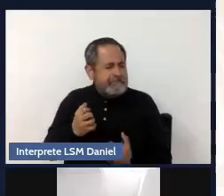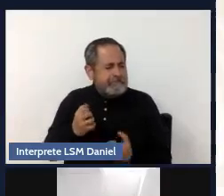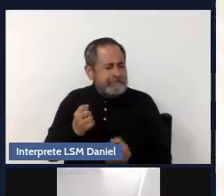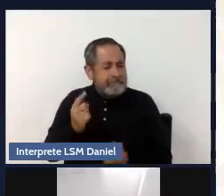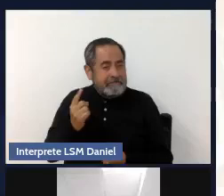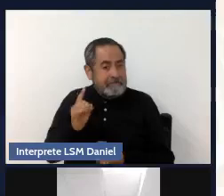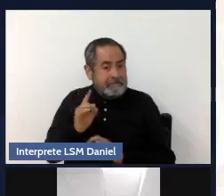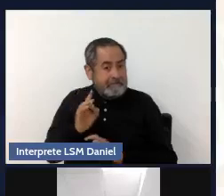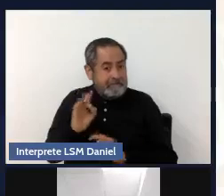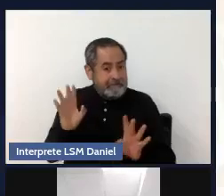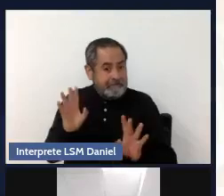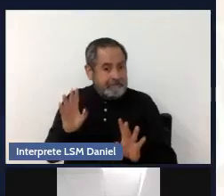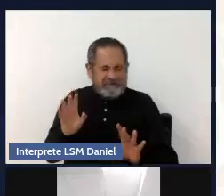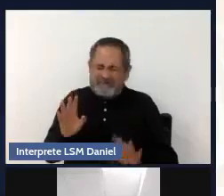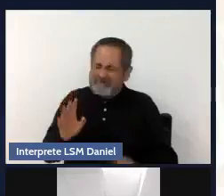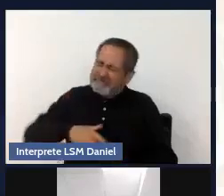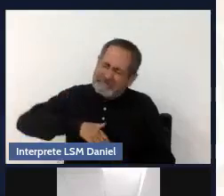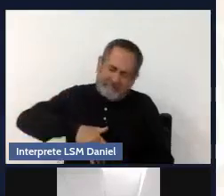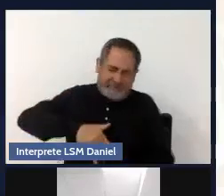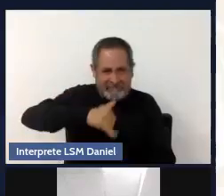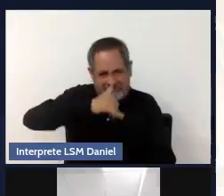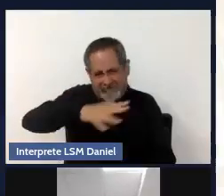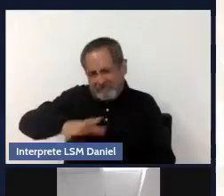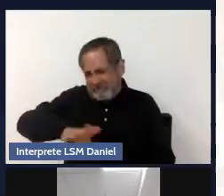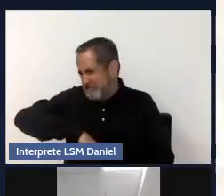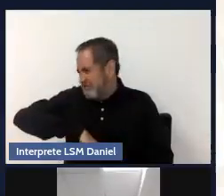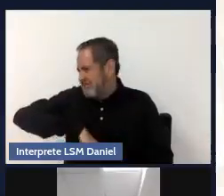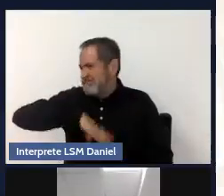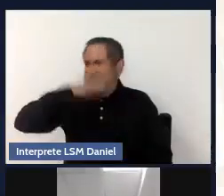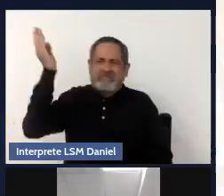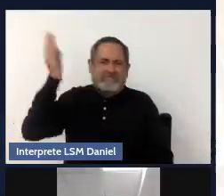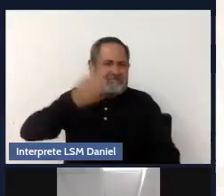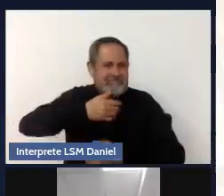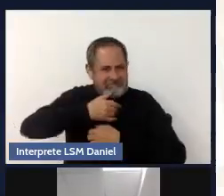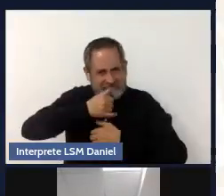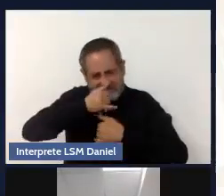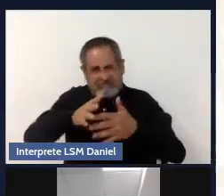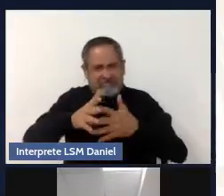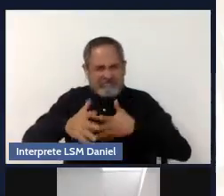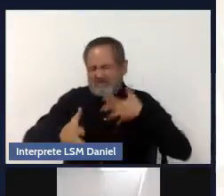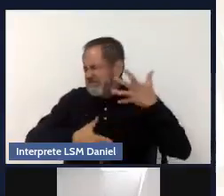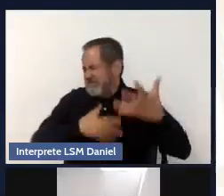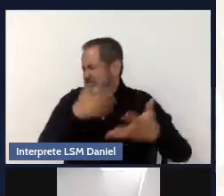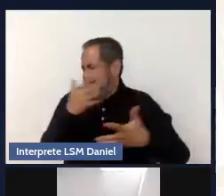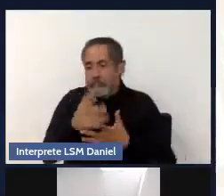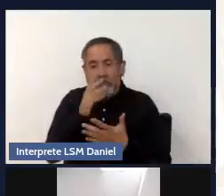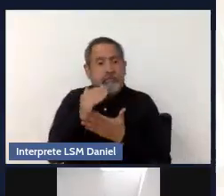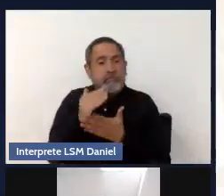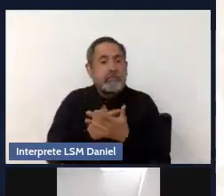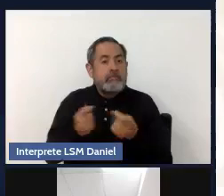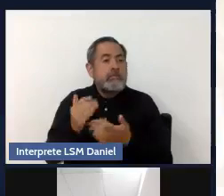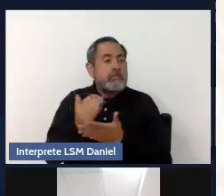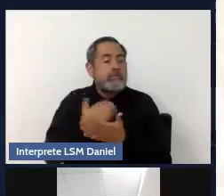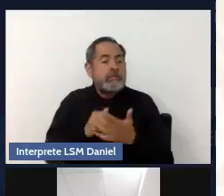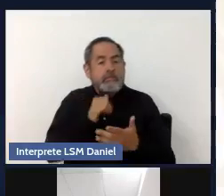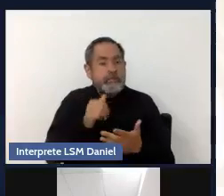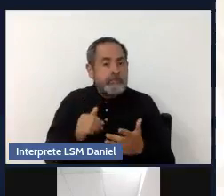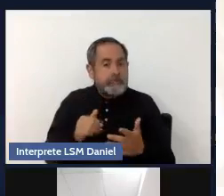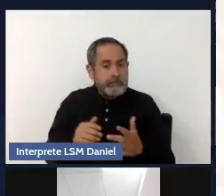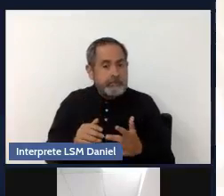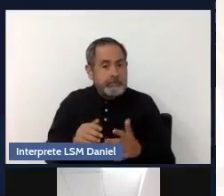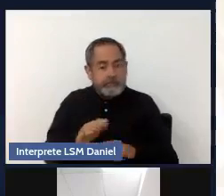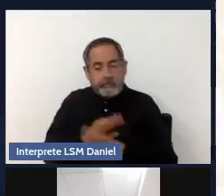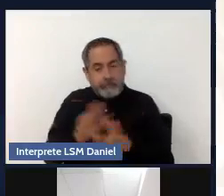y entonces ya explota, ¿no? Y no se puede contener más, no lo puede reprimir más y viene